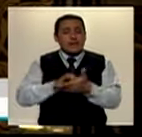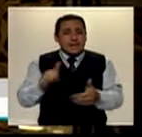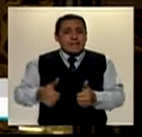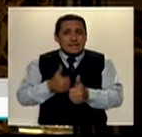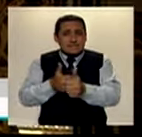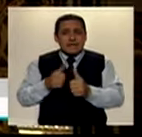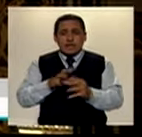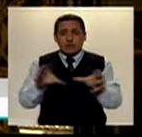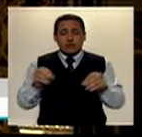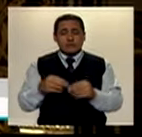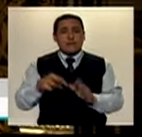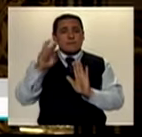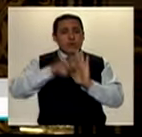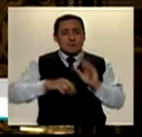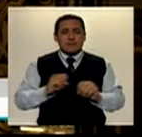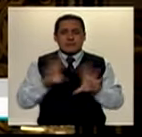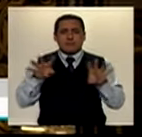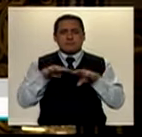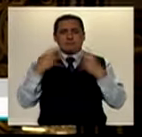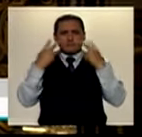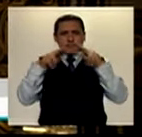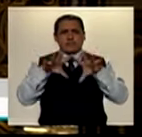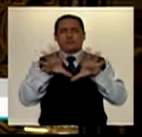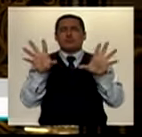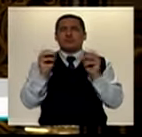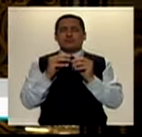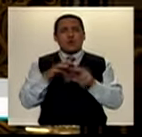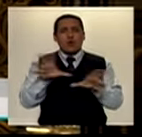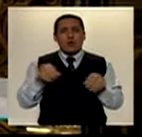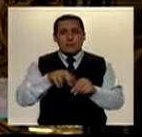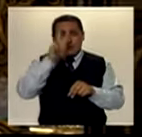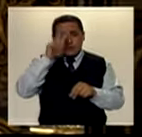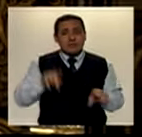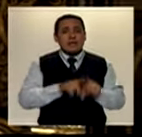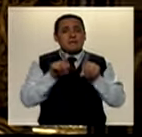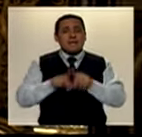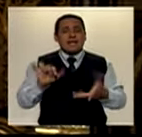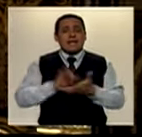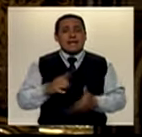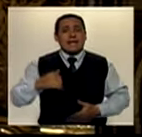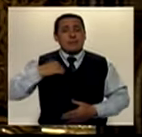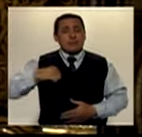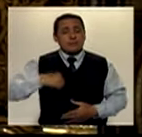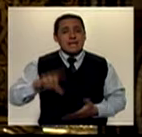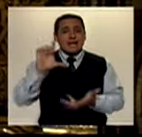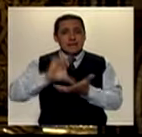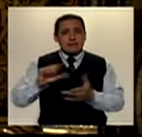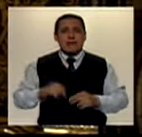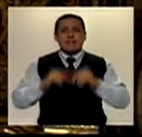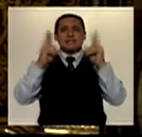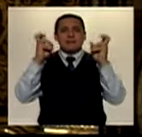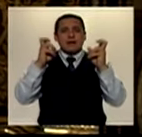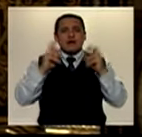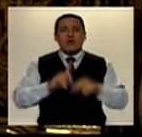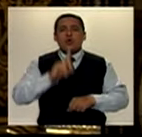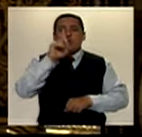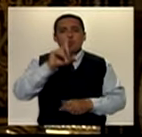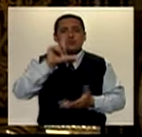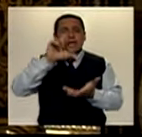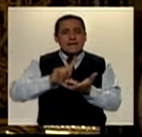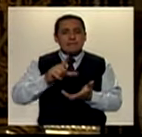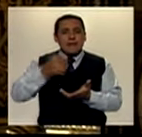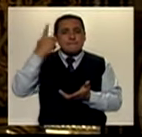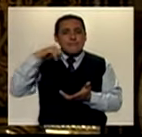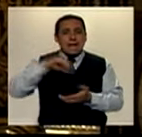siguen en este programa tan visto a nivel nacional, es que para la Municipalidad de Lima el lema, una Lima